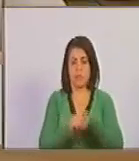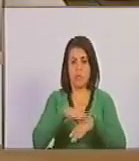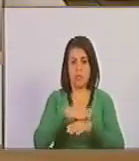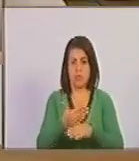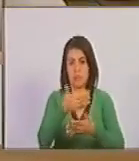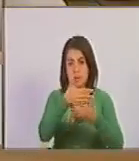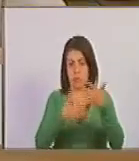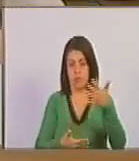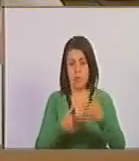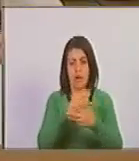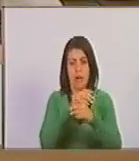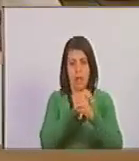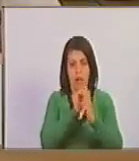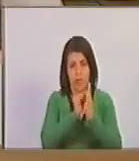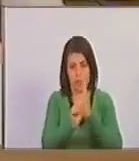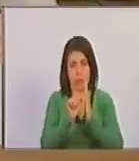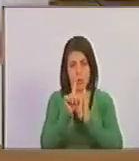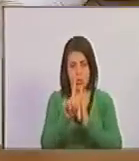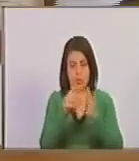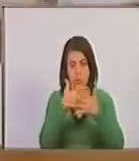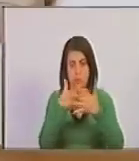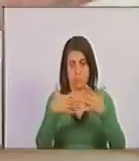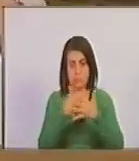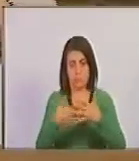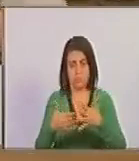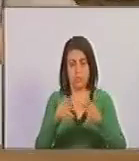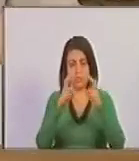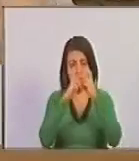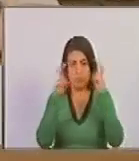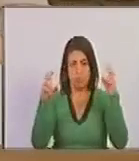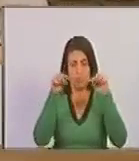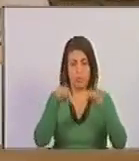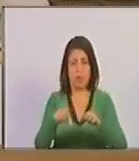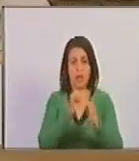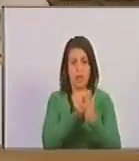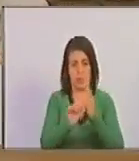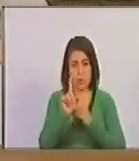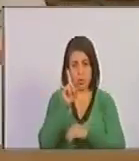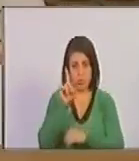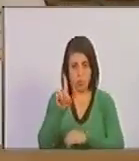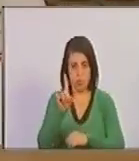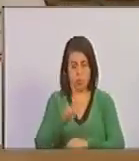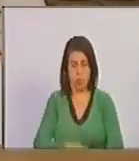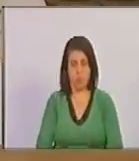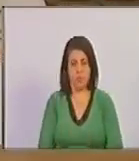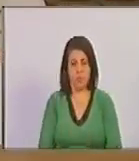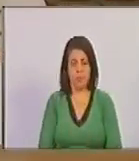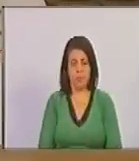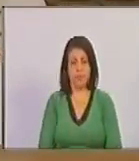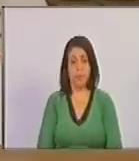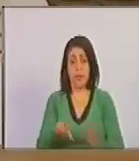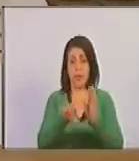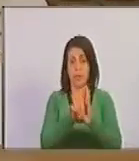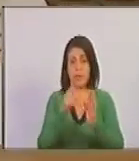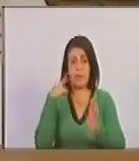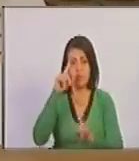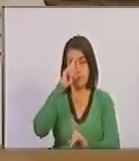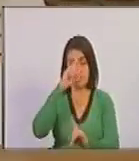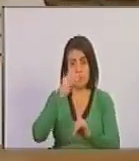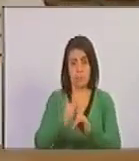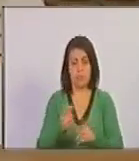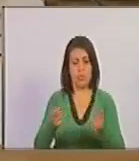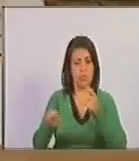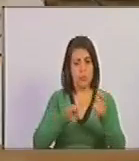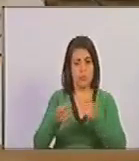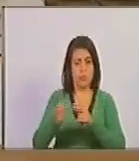el contenido del artículo 1, el cual queda redactado en los términos siguientes. Artículo 1. Esta ley tiene por objeto